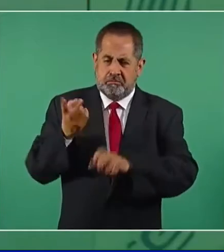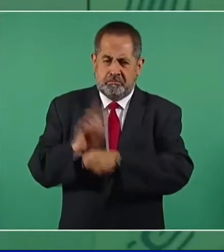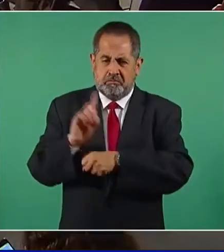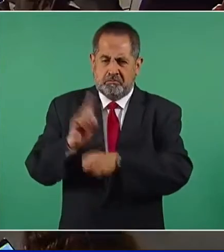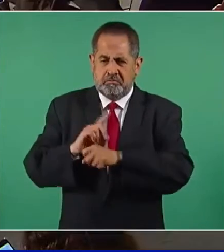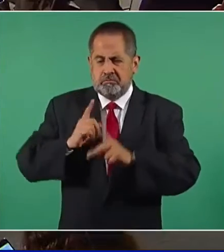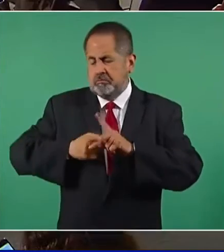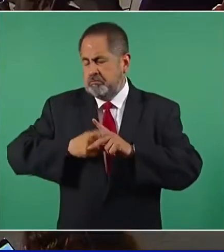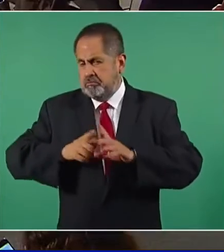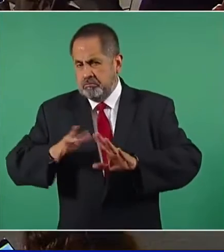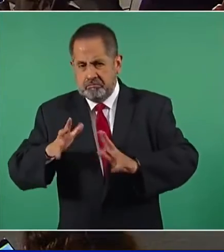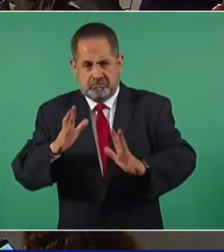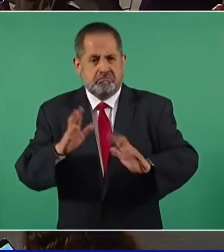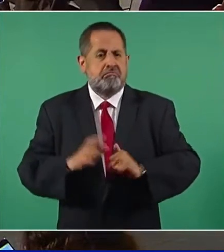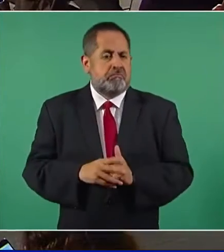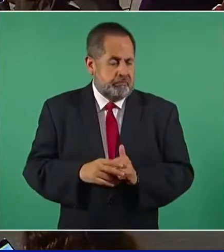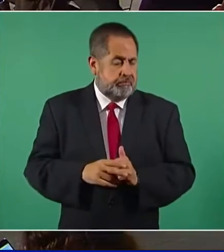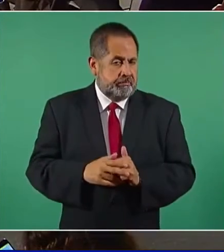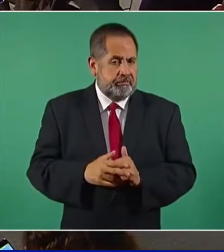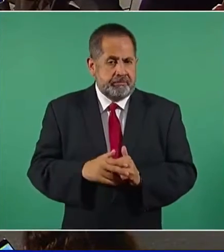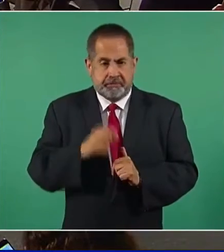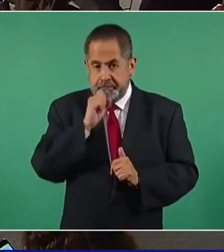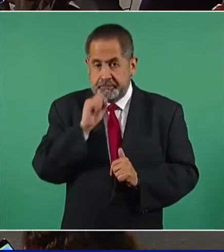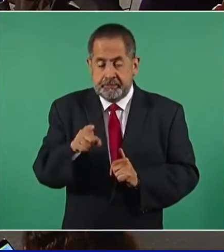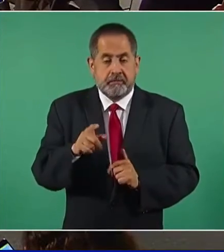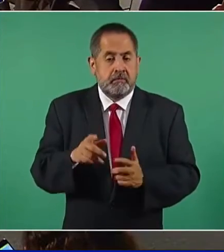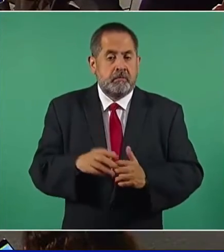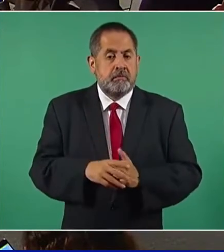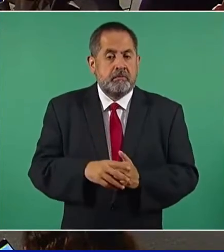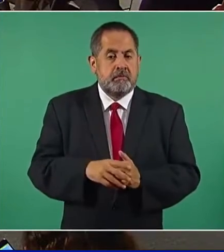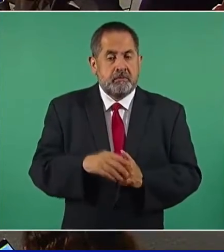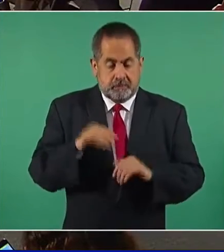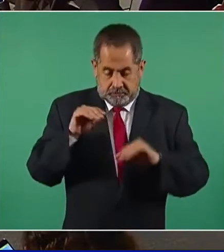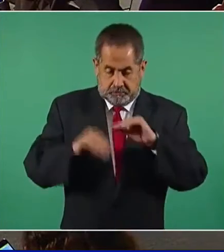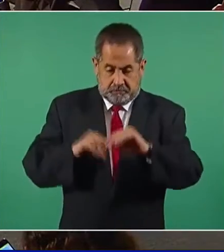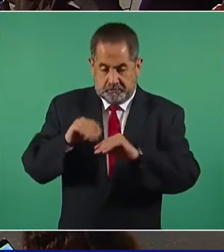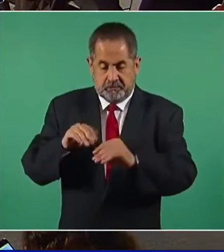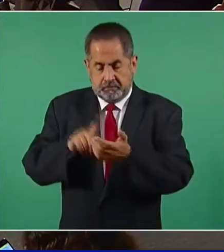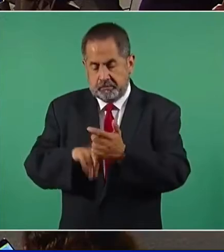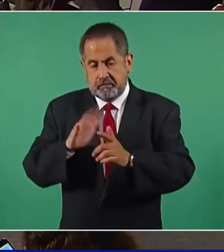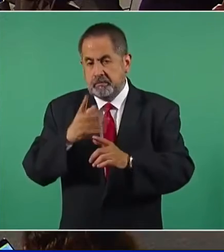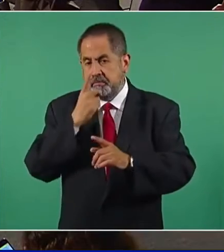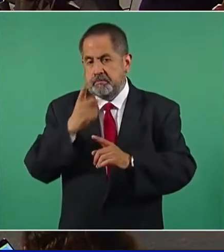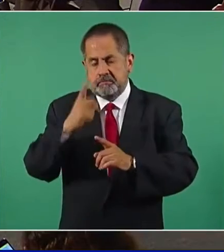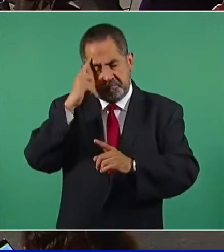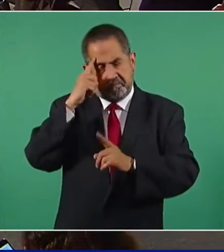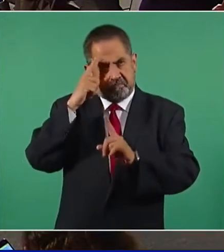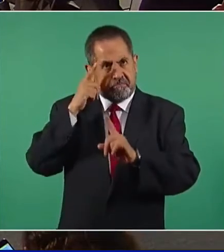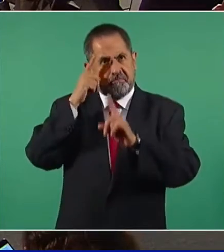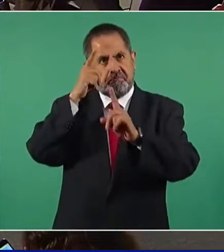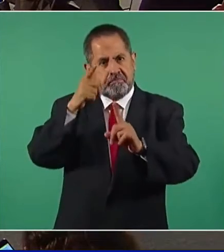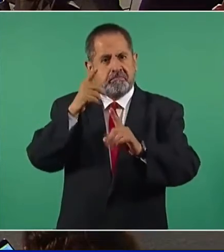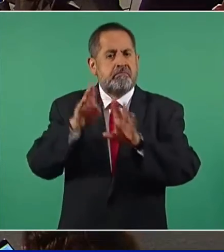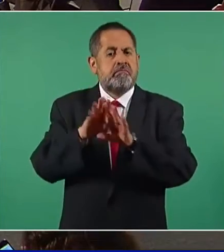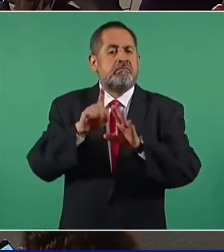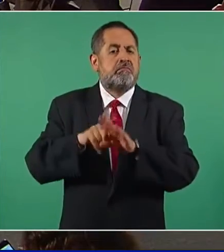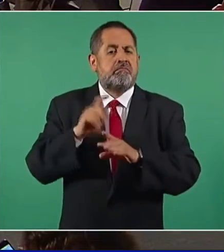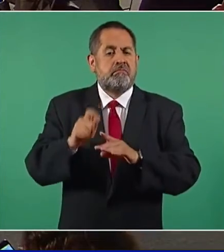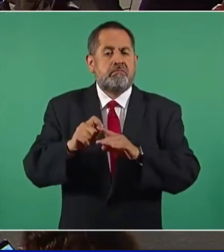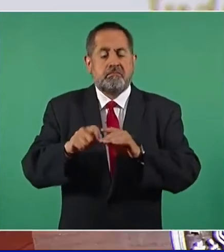y ya también establecimos como meta no